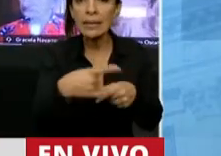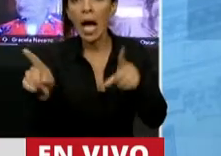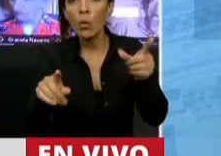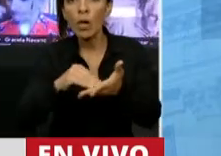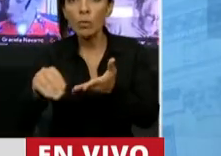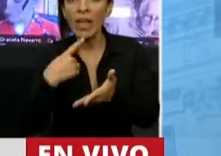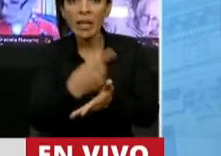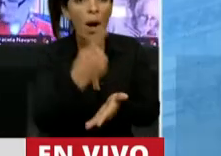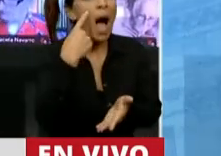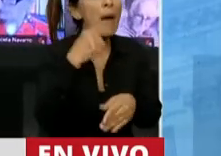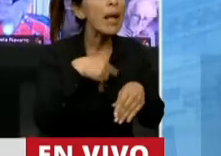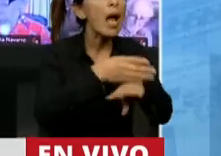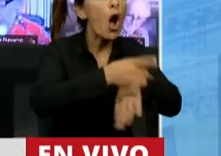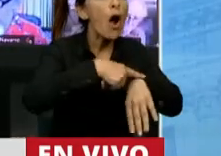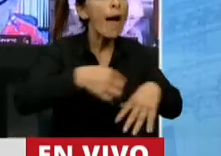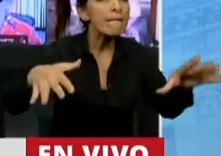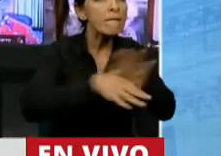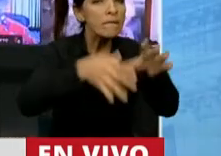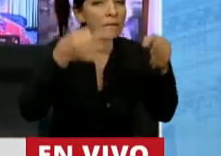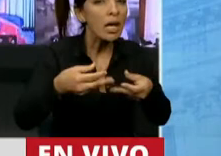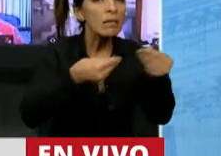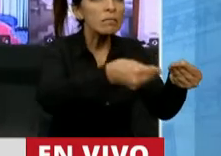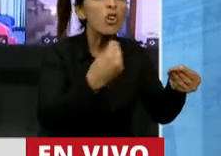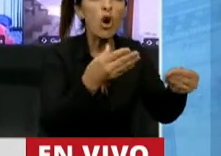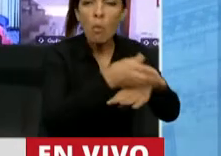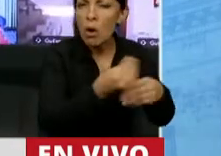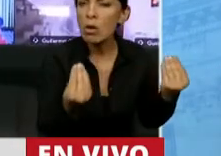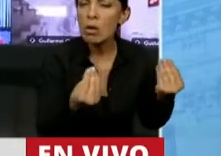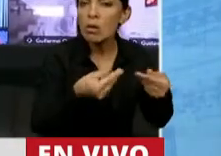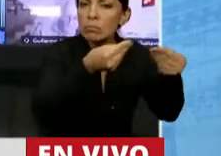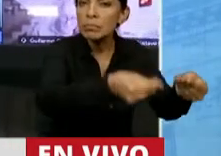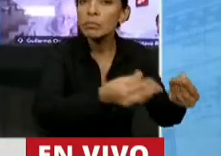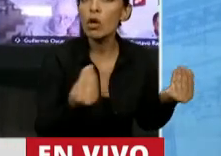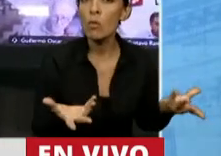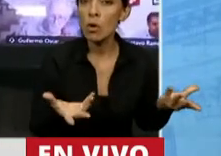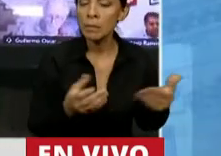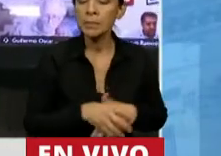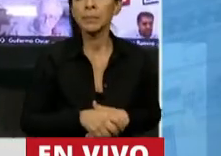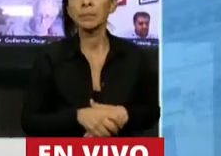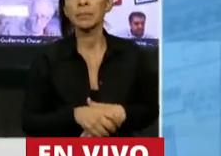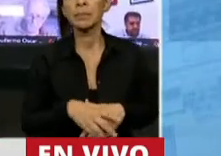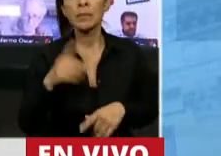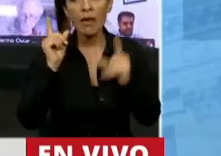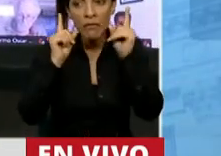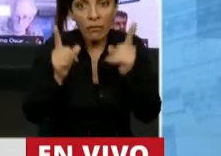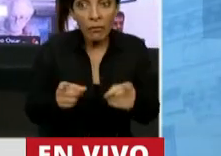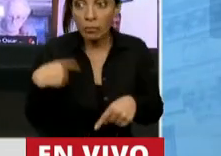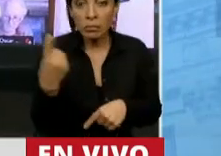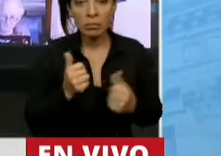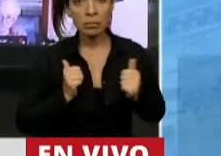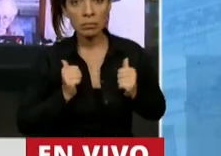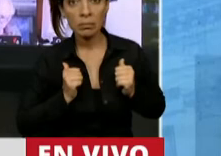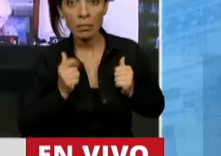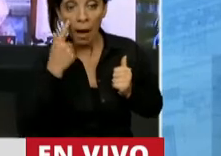queríamos ver a qué hora había entrado y cómo había entrado ese pedido de sesión. No obstante, seguimos sentados acá esperando